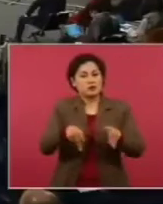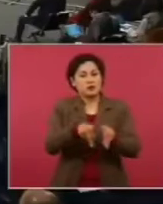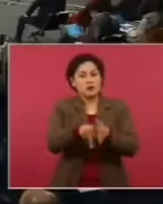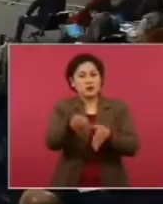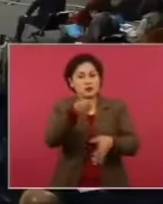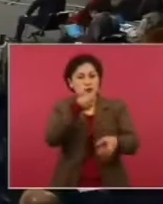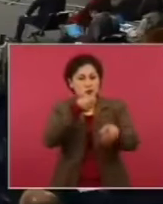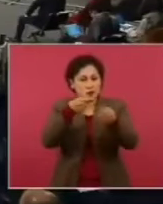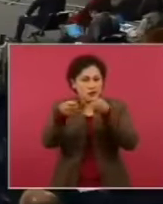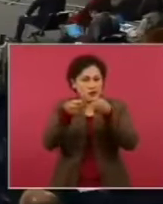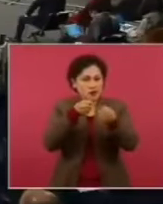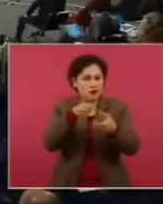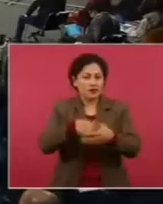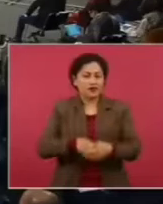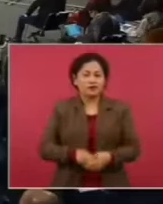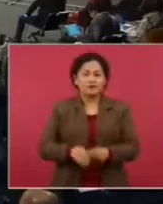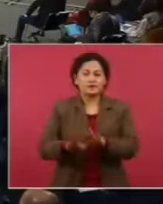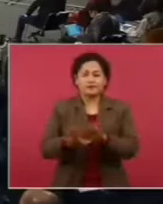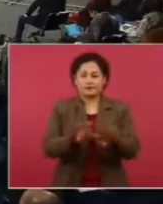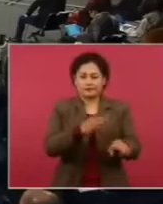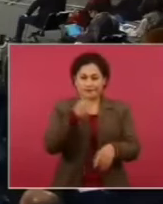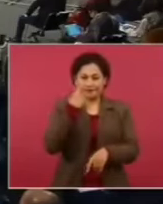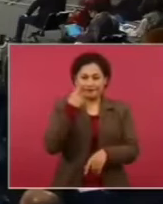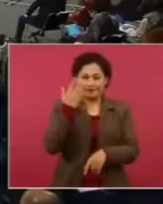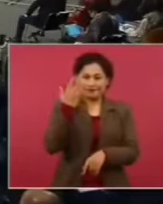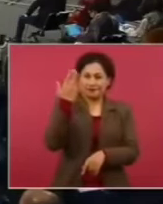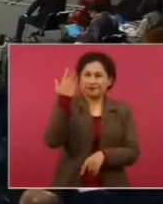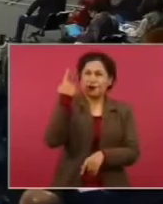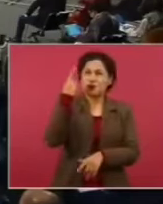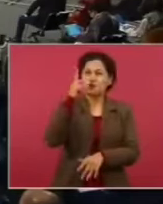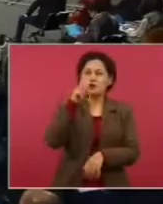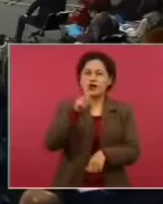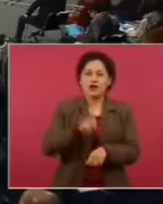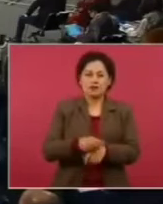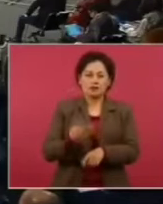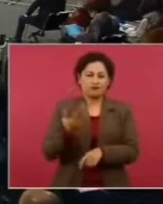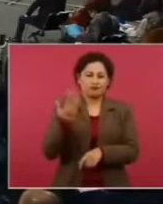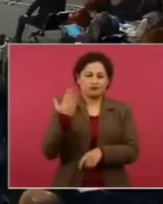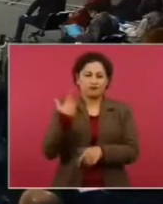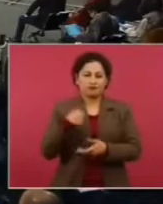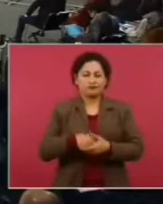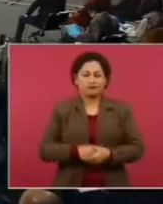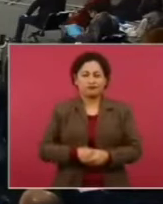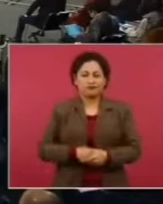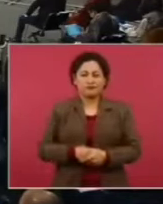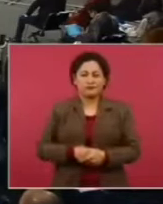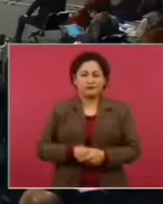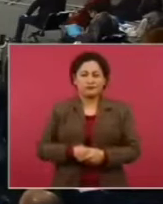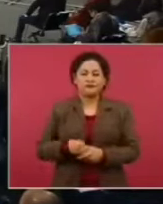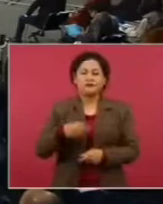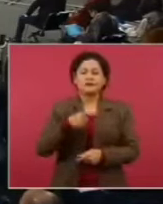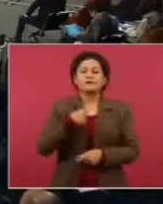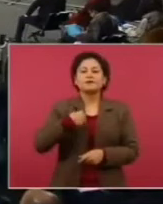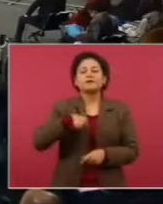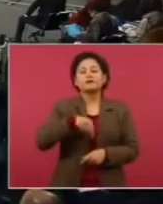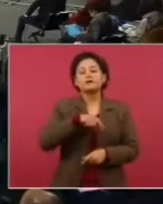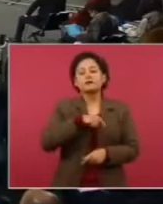El otro día hablábamos